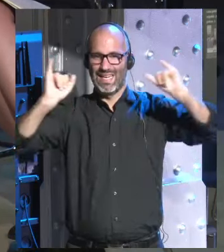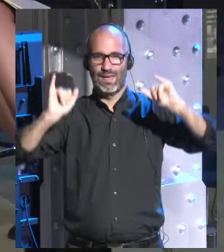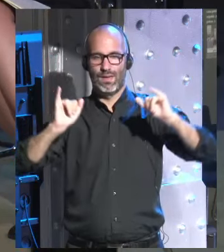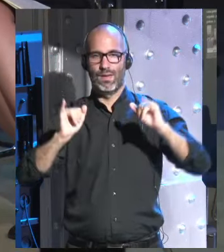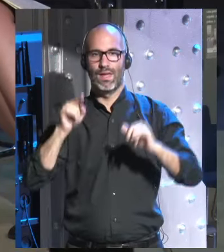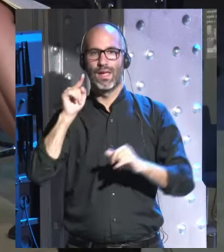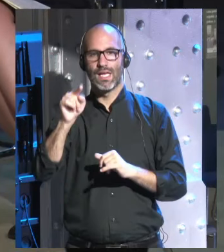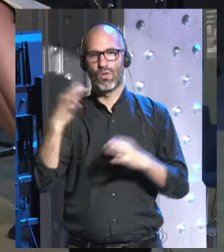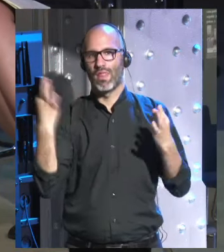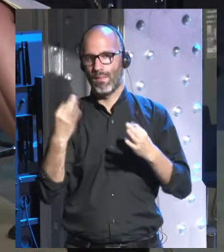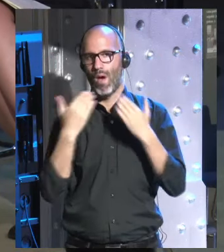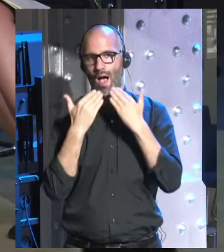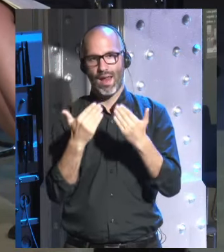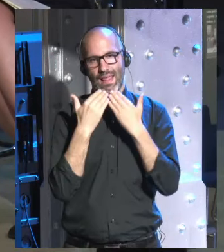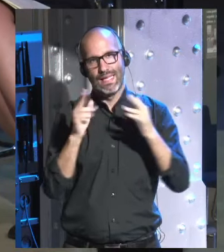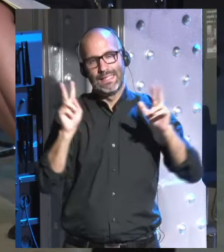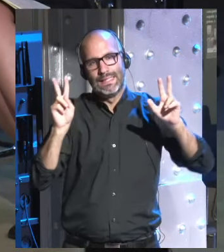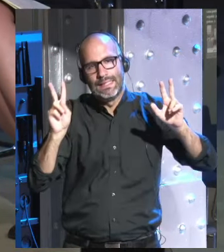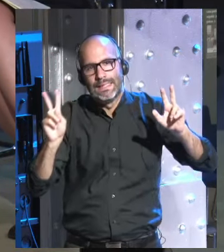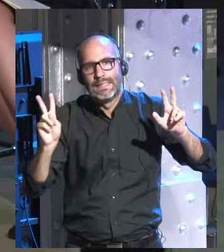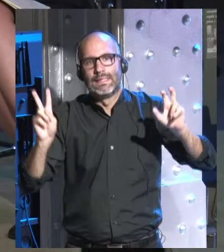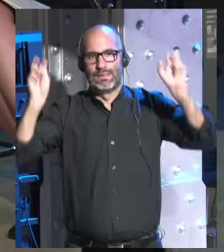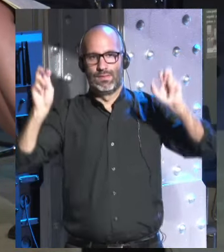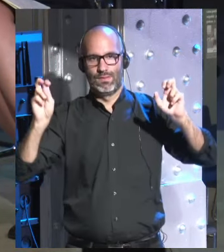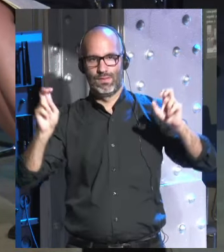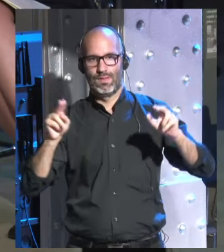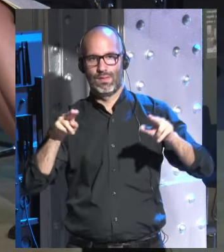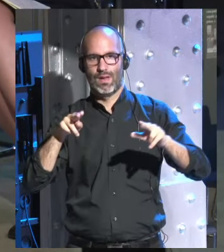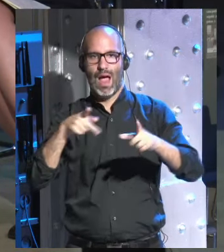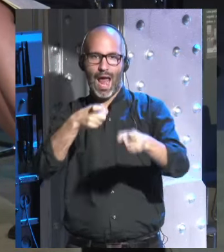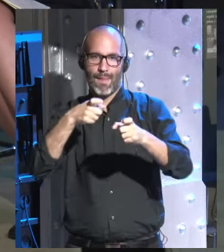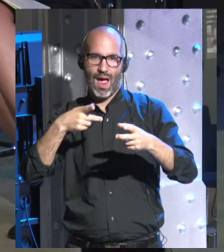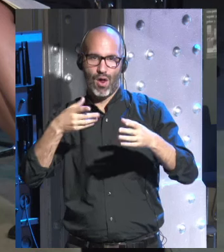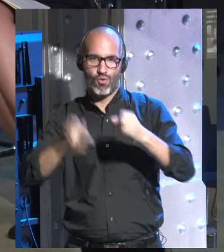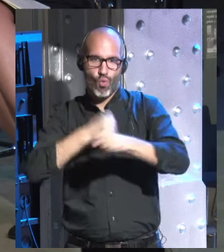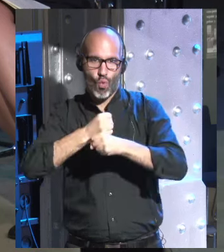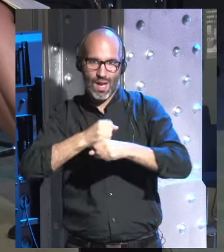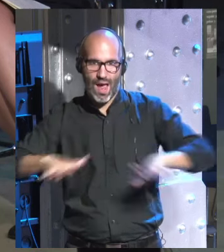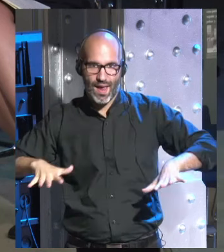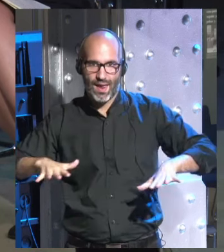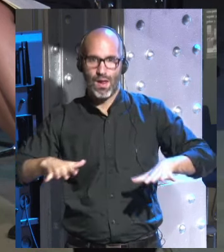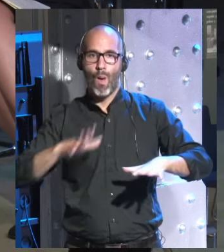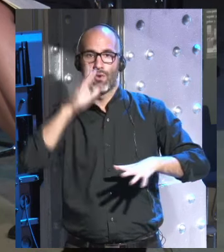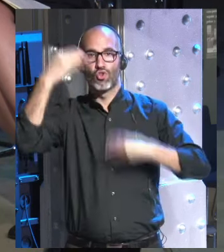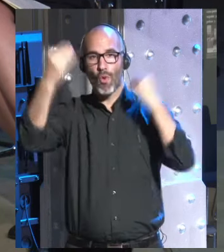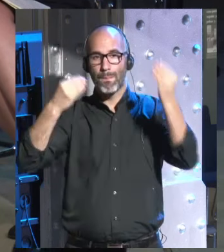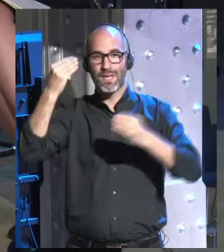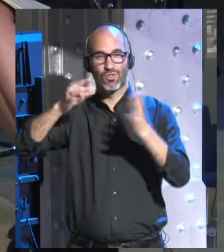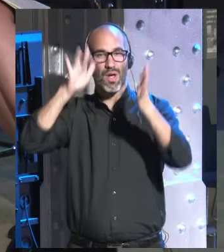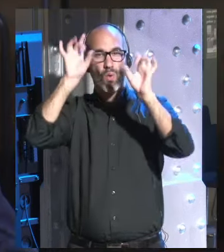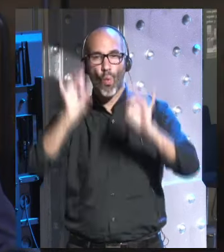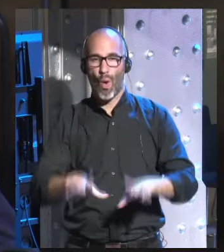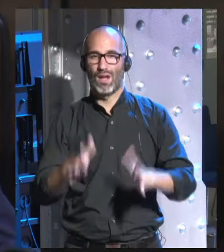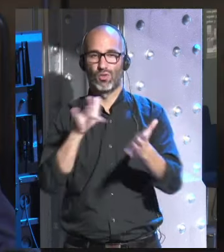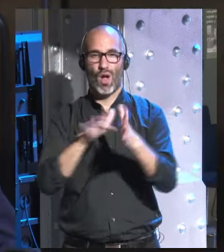se debe agradecer entre comillas a las armas nucleares así que yo espero que de la misma manera que la humanidad ha sido